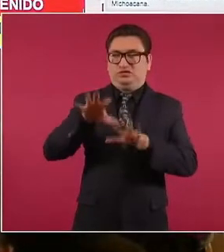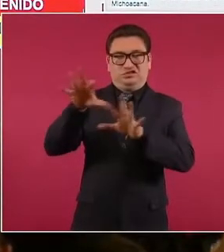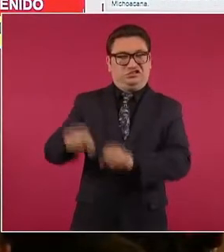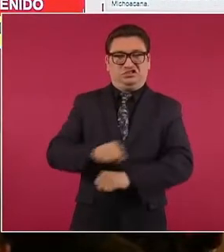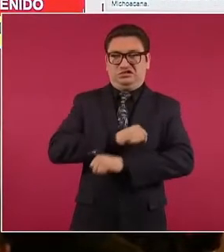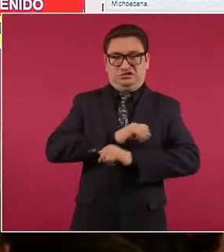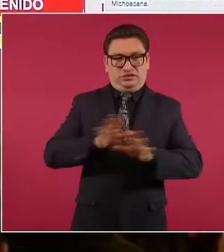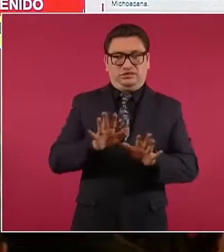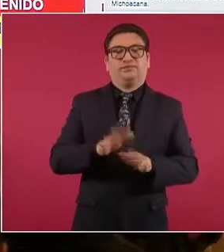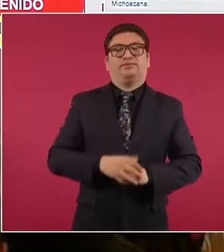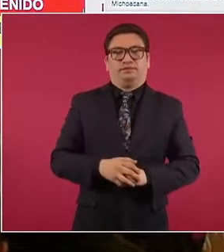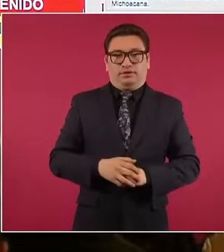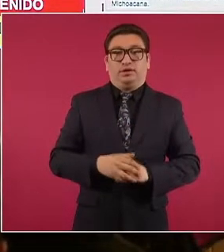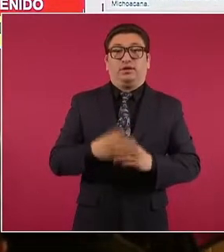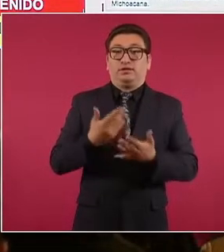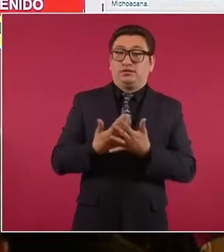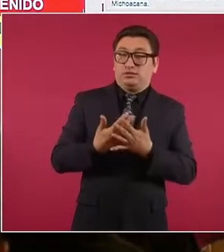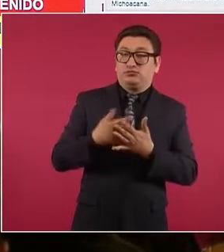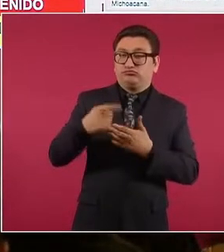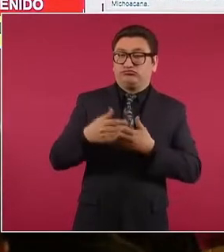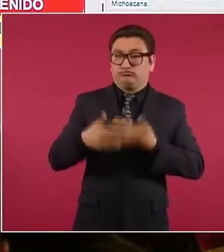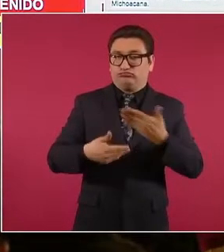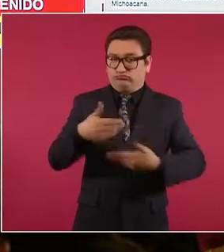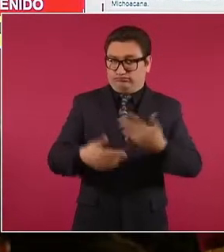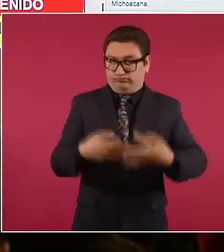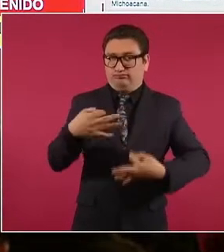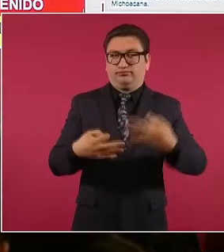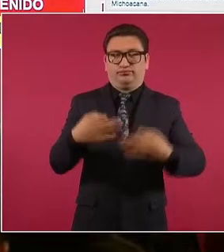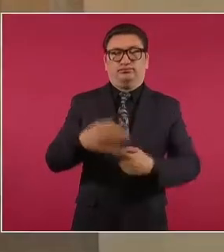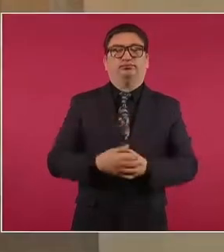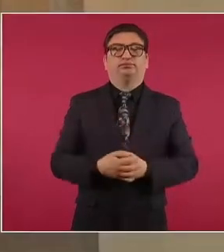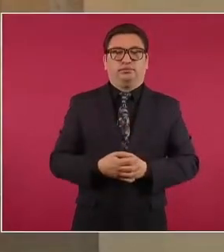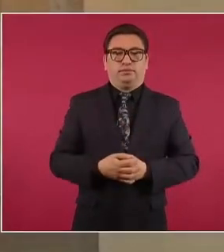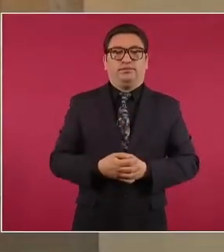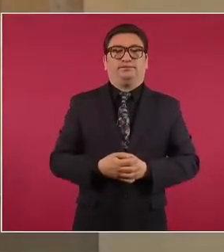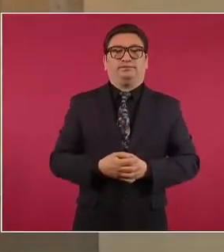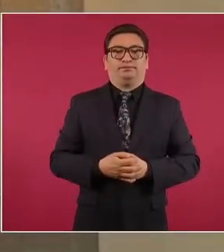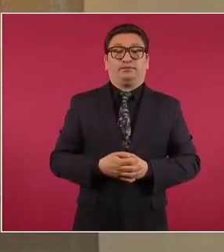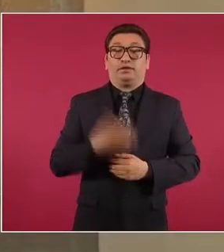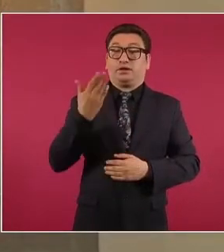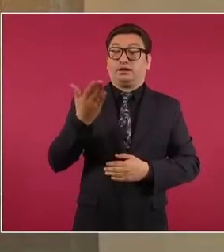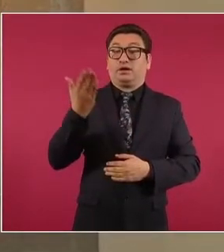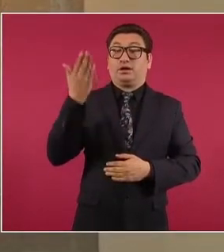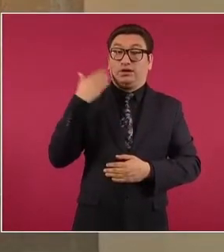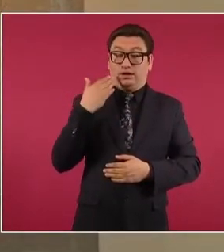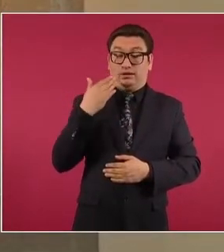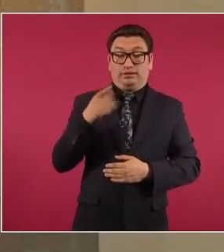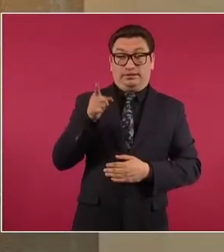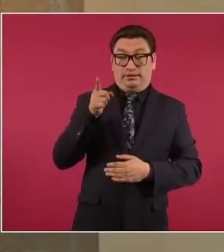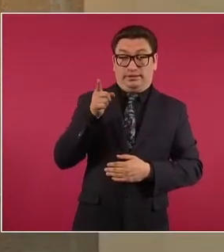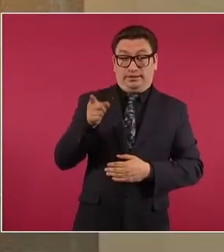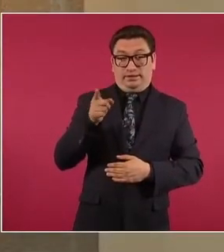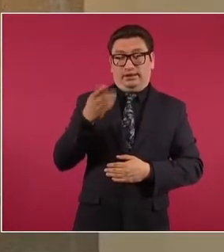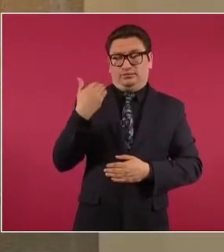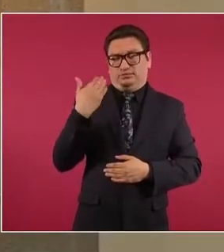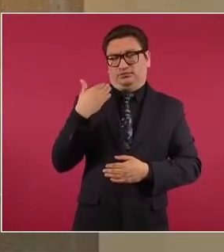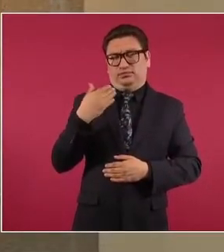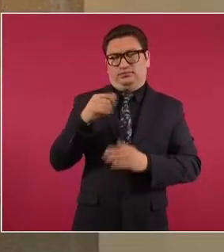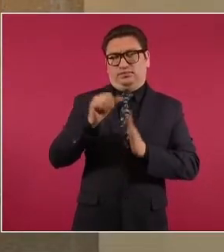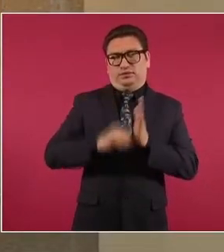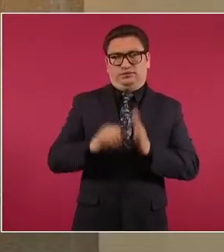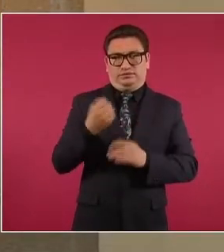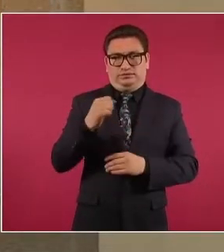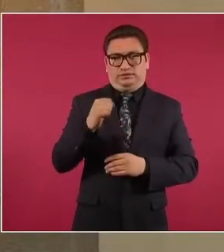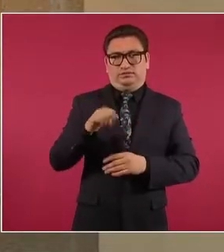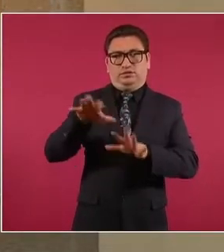detenido, está pendiente su vinculación a proceso y anteriormente, este mes de septiembre, ya había